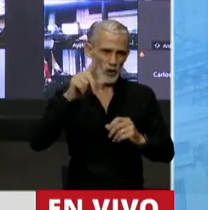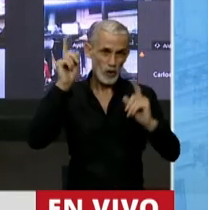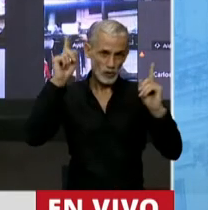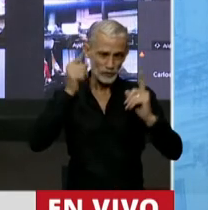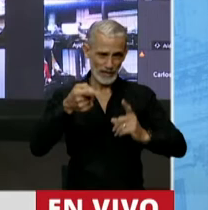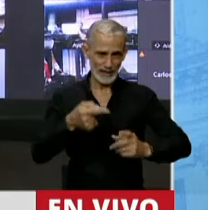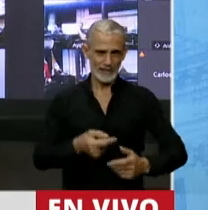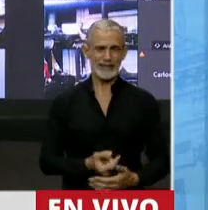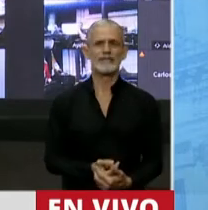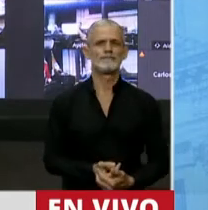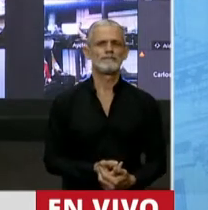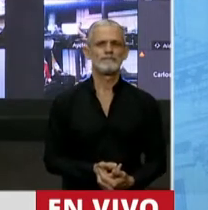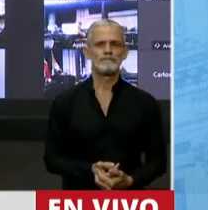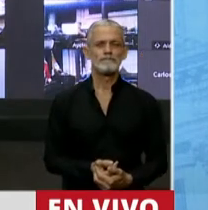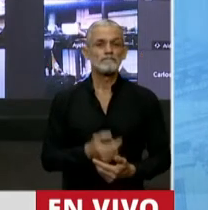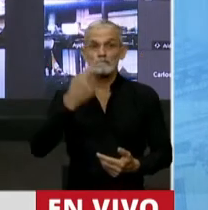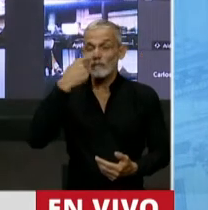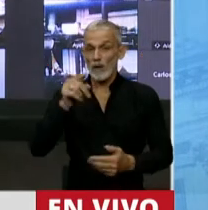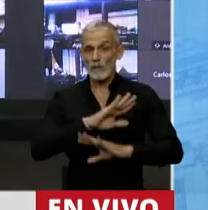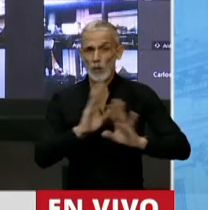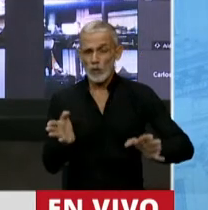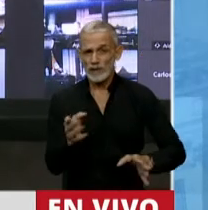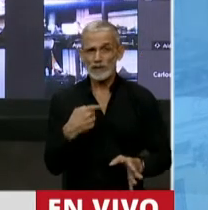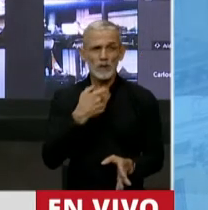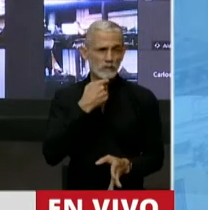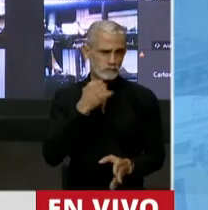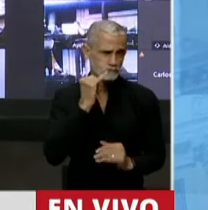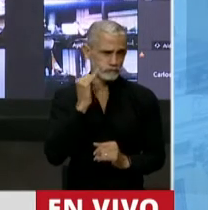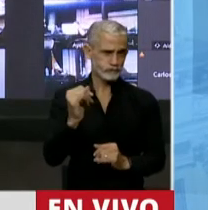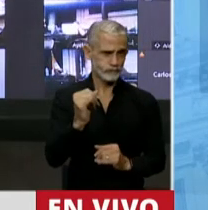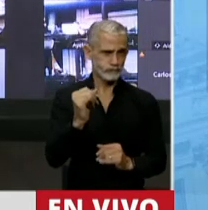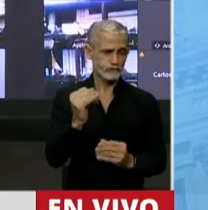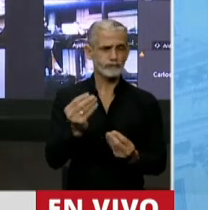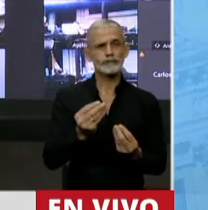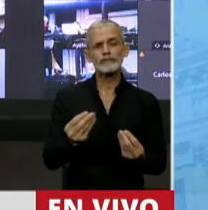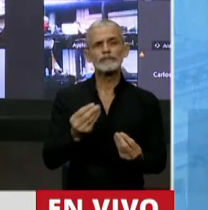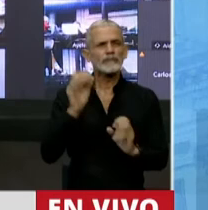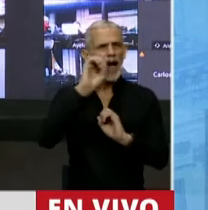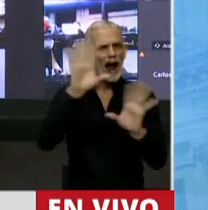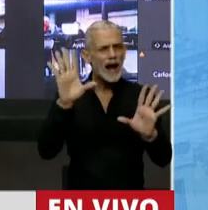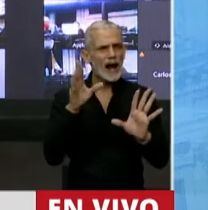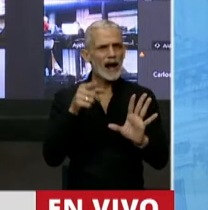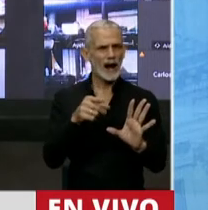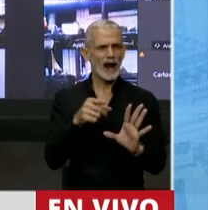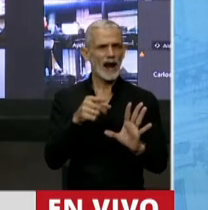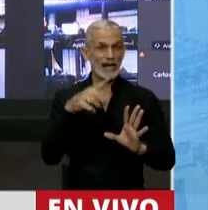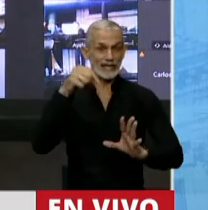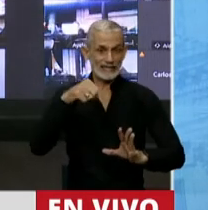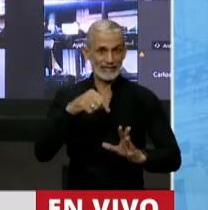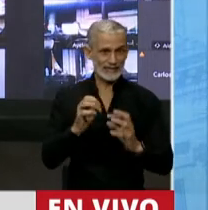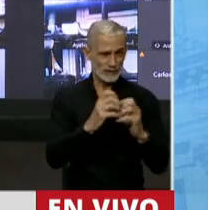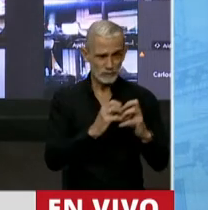docente. Y por último, Presidenta, aclarar también que en este